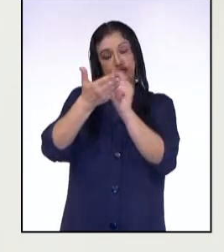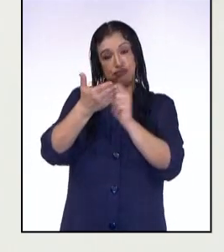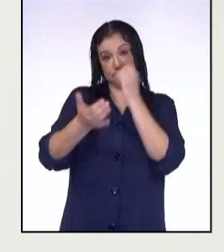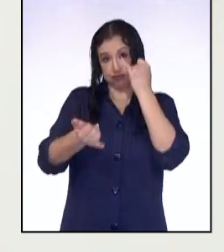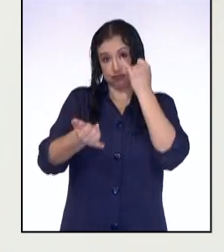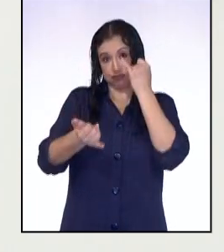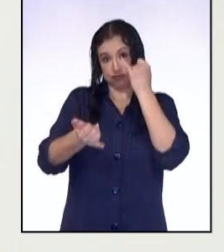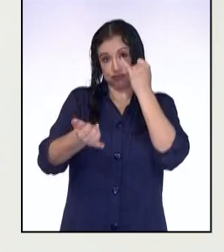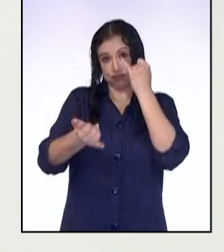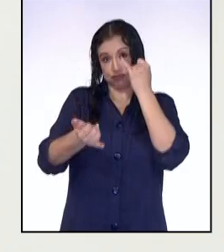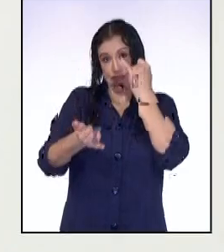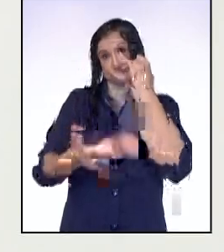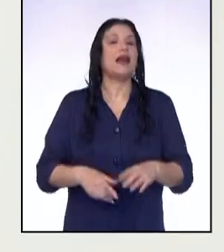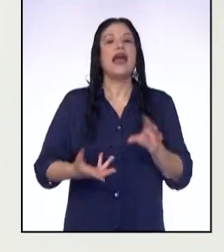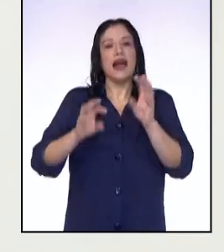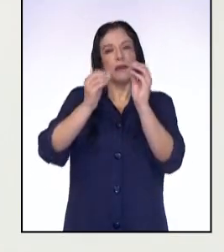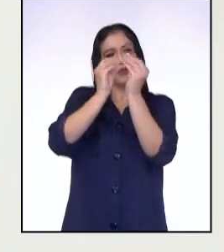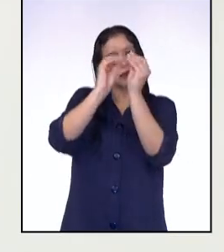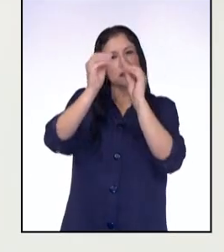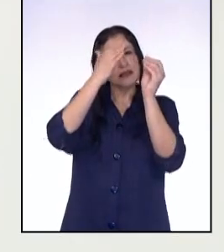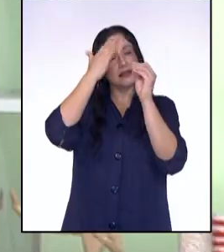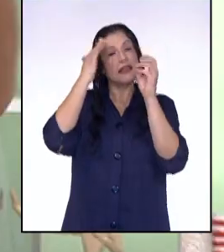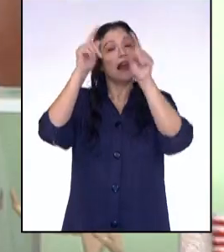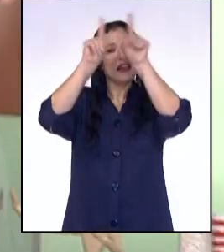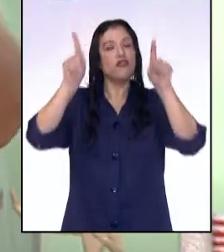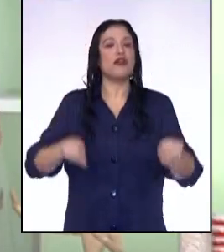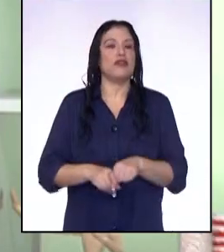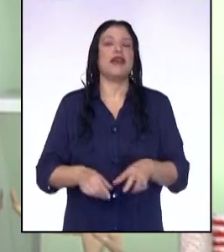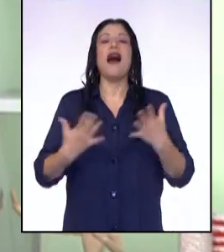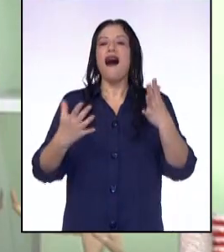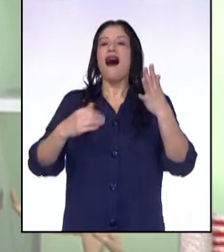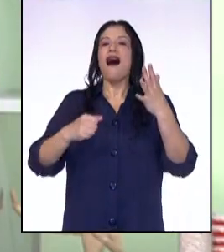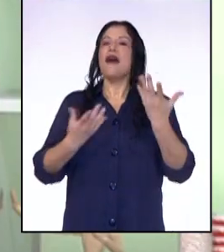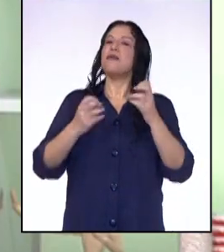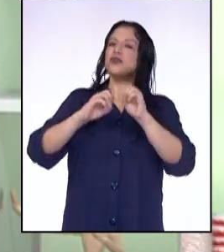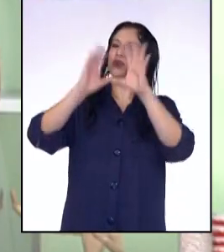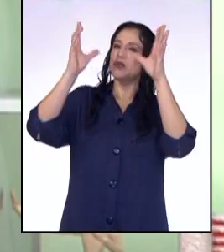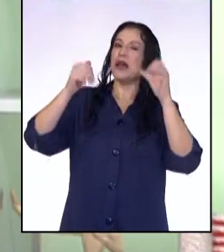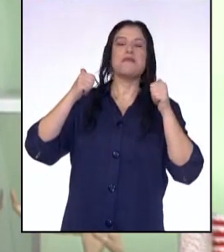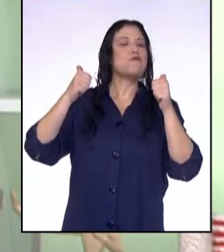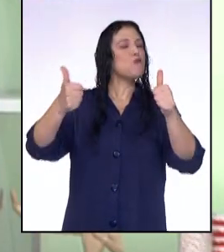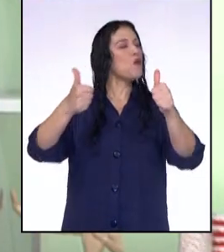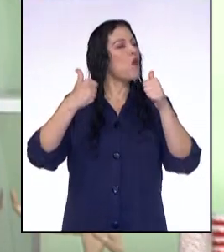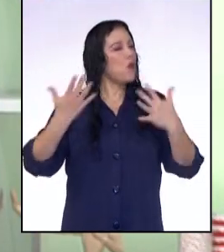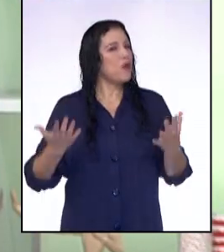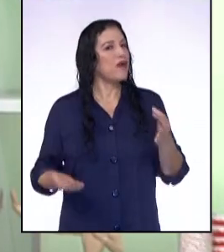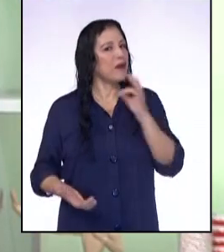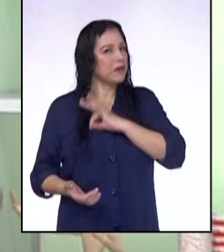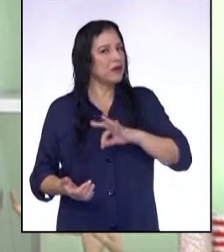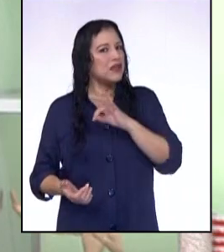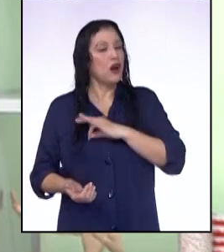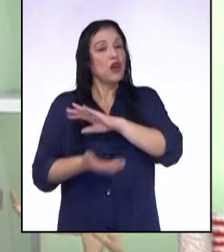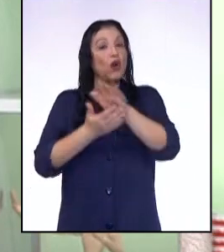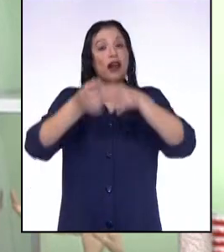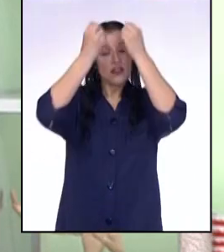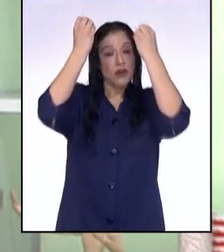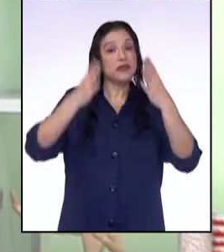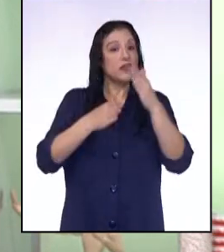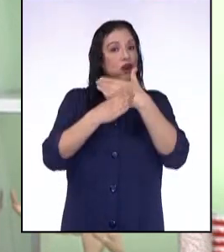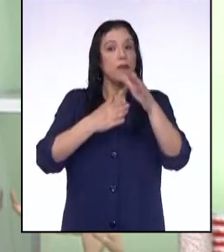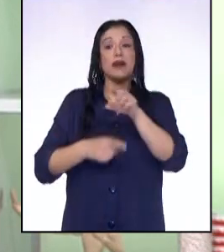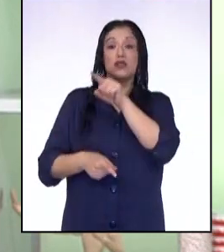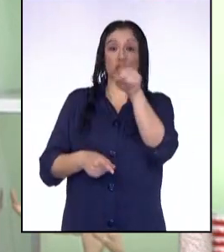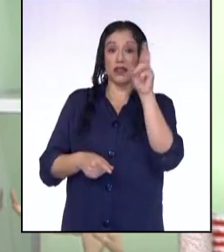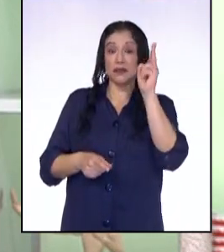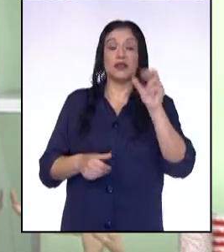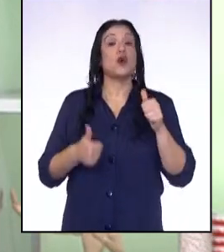y hagamos la edición de la infografía. Hemos tenido un día súper productivo. La información que compartió hoy es